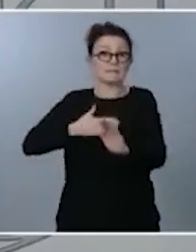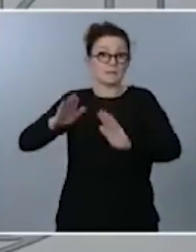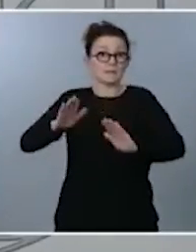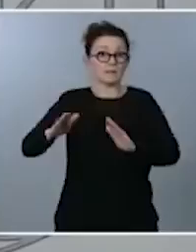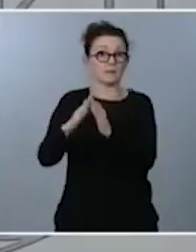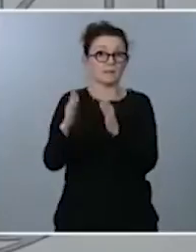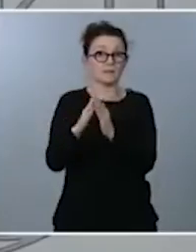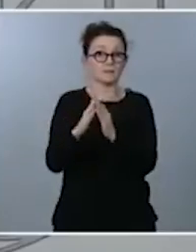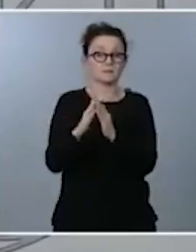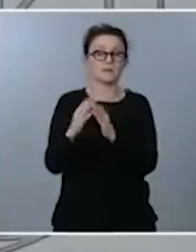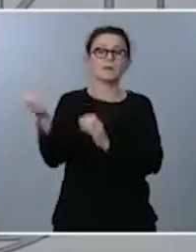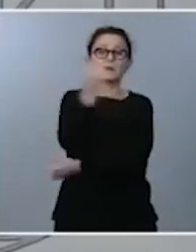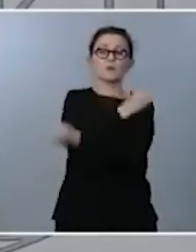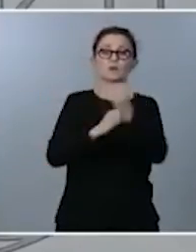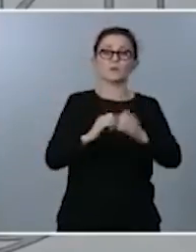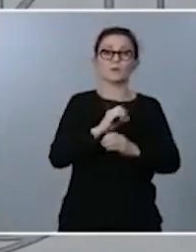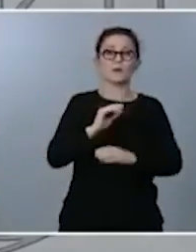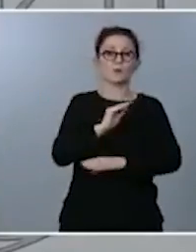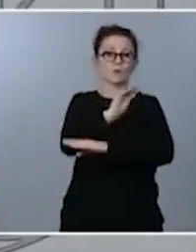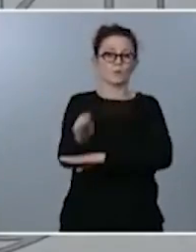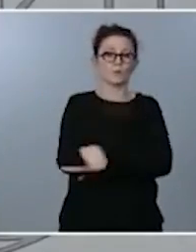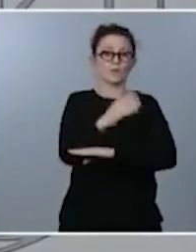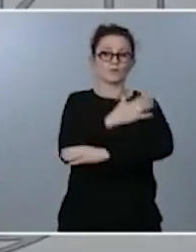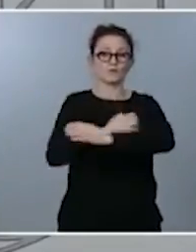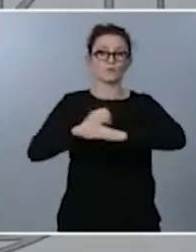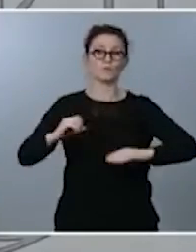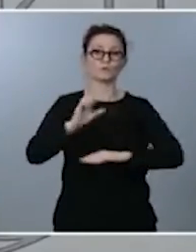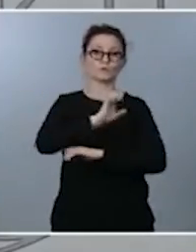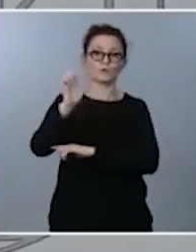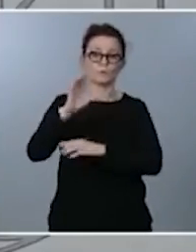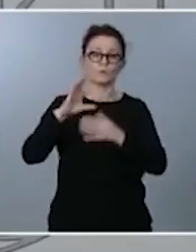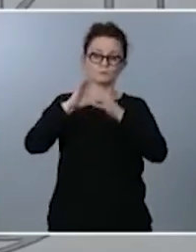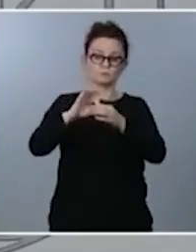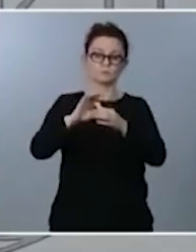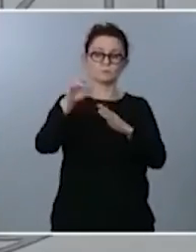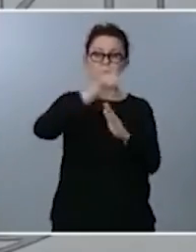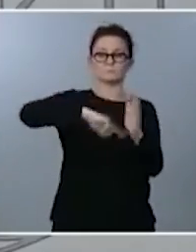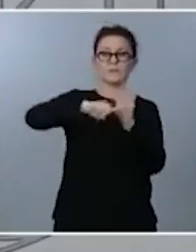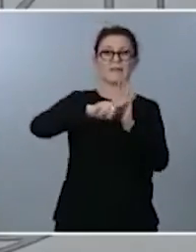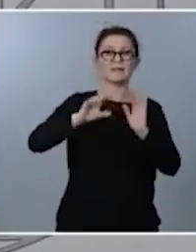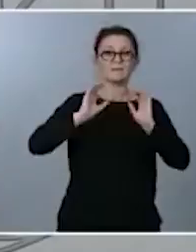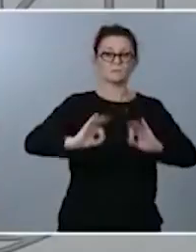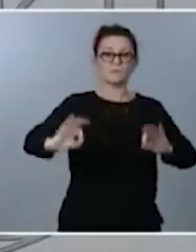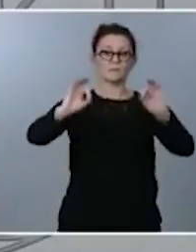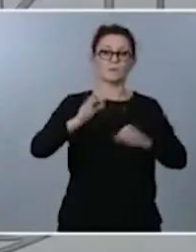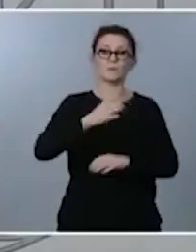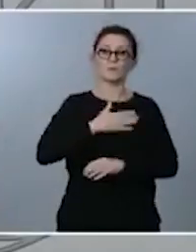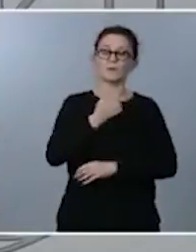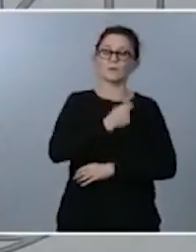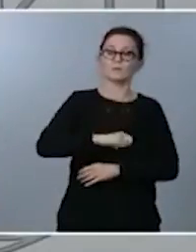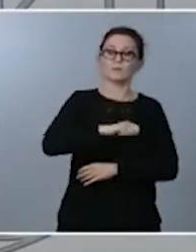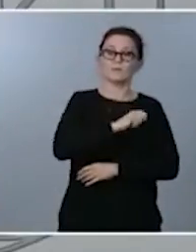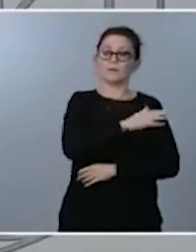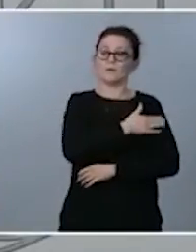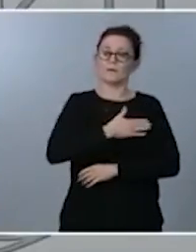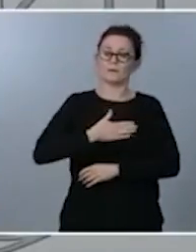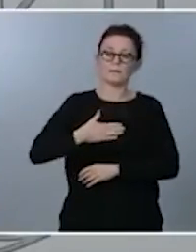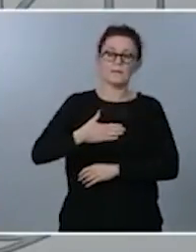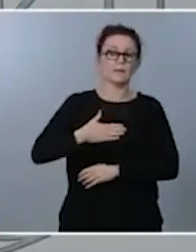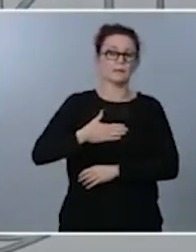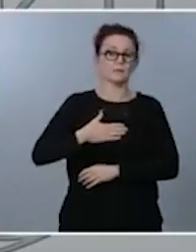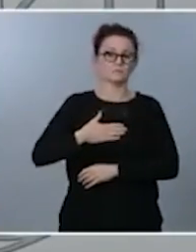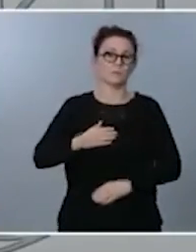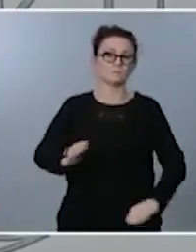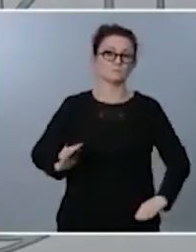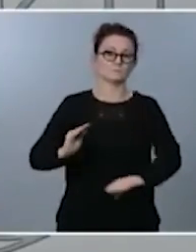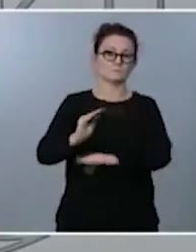tanto en los fondos europeos adquiere un matiz específico y nuestro país quiere hacer una contribución genuina a esa nueva economía de los